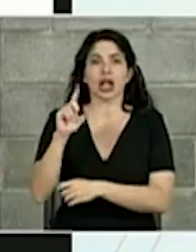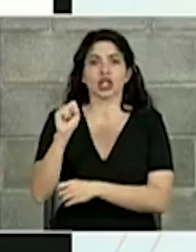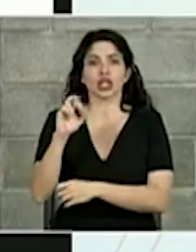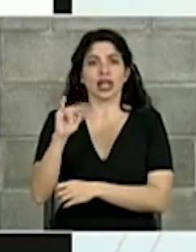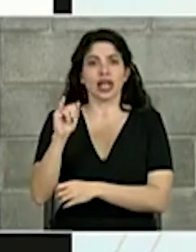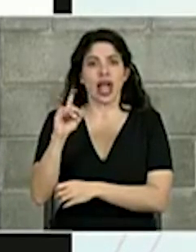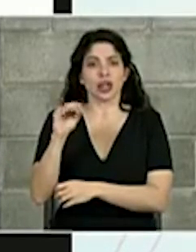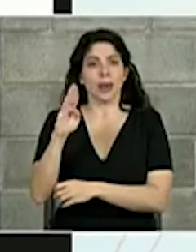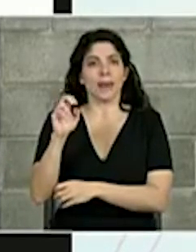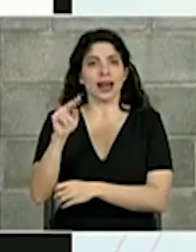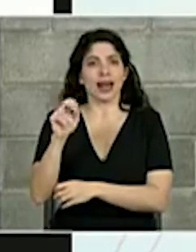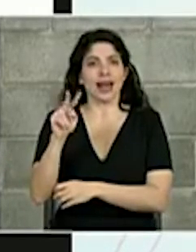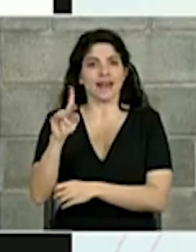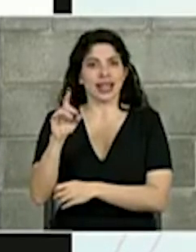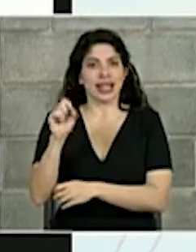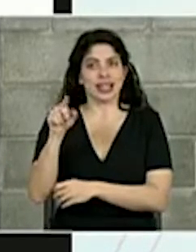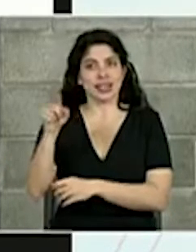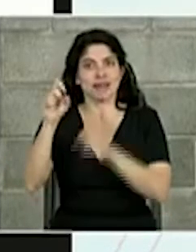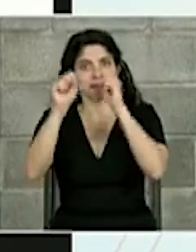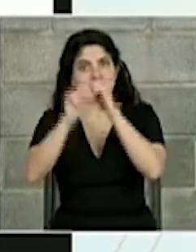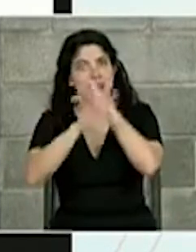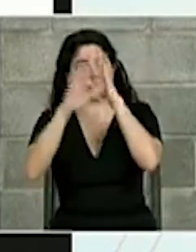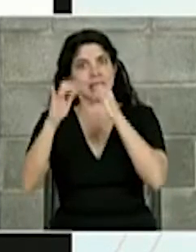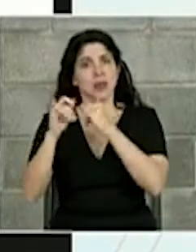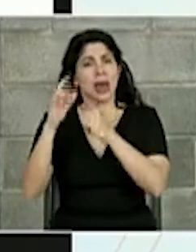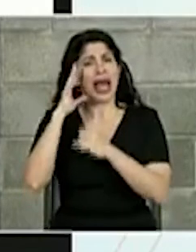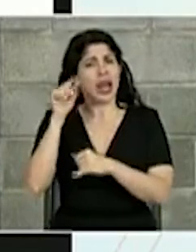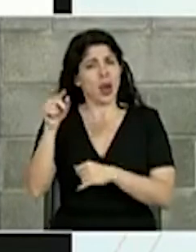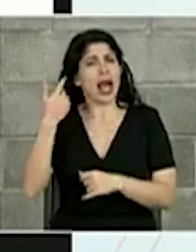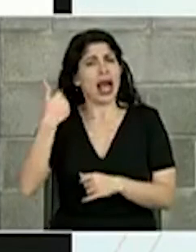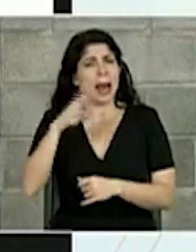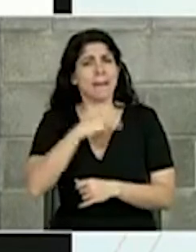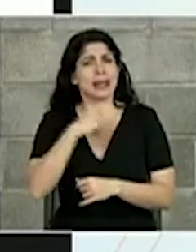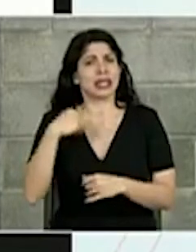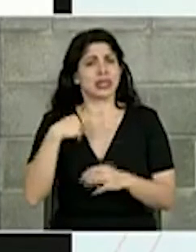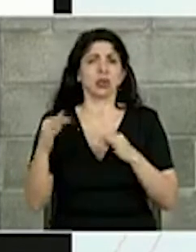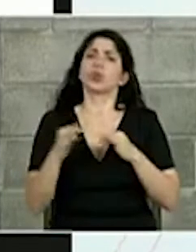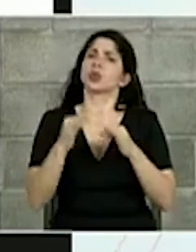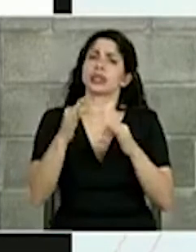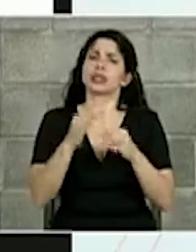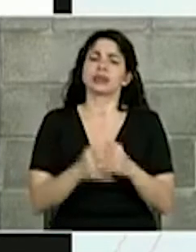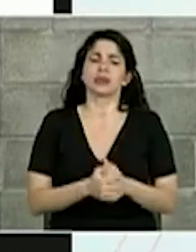Benavides, que comparte esta visión desde que me parece que él fue ministro de Turismo.